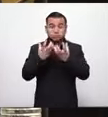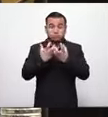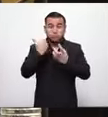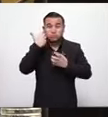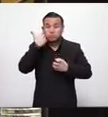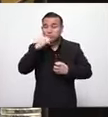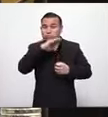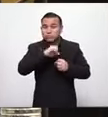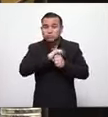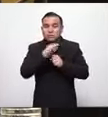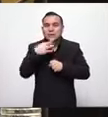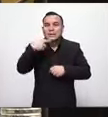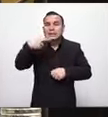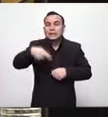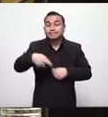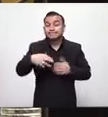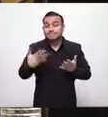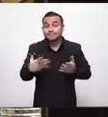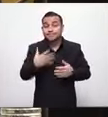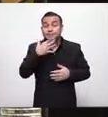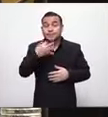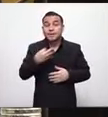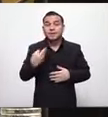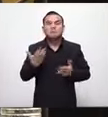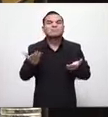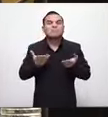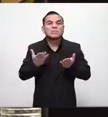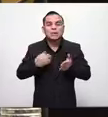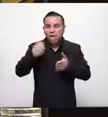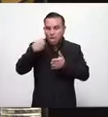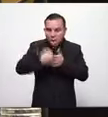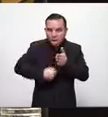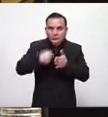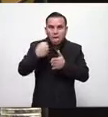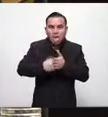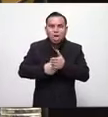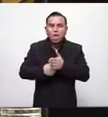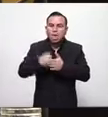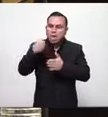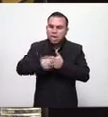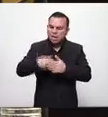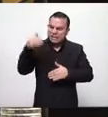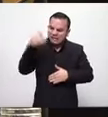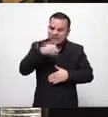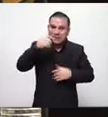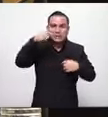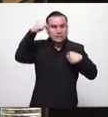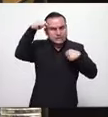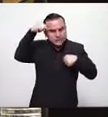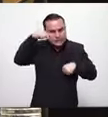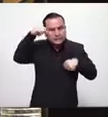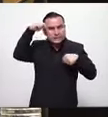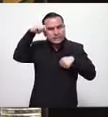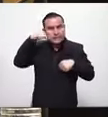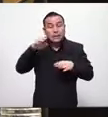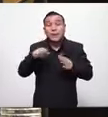pues realmente lo que nos toca es seguir haciendo conciencia porque